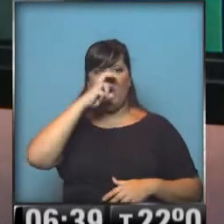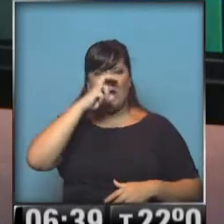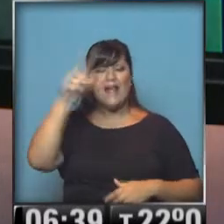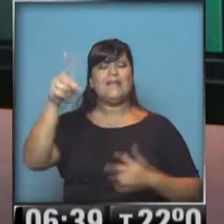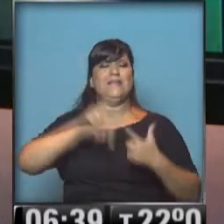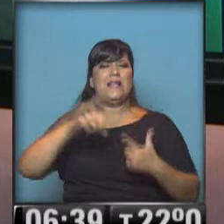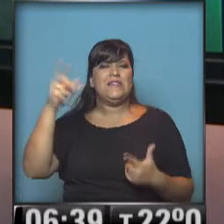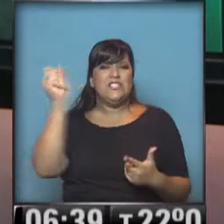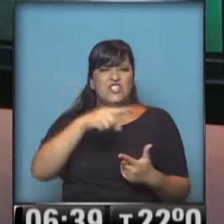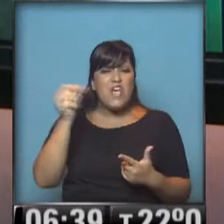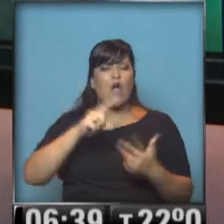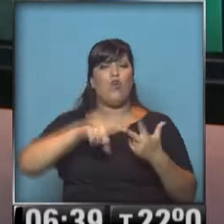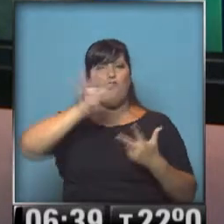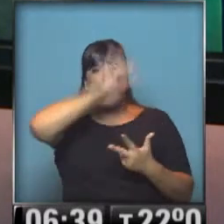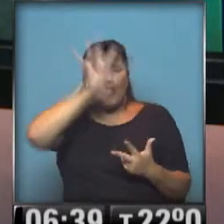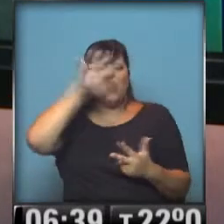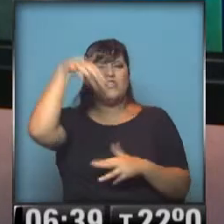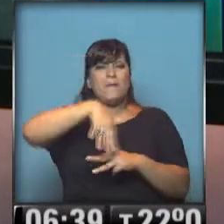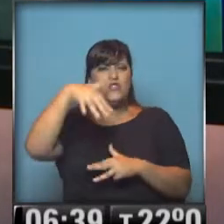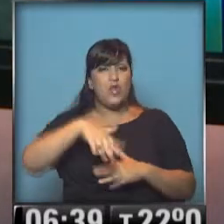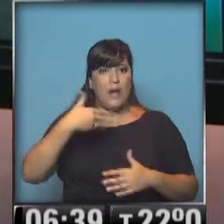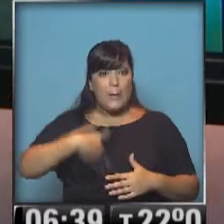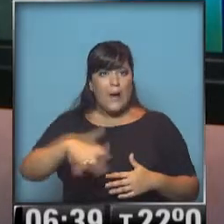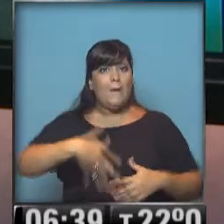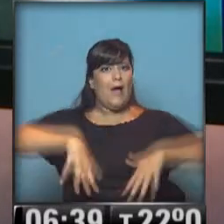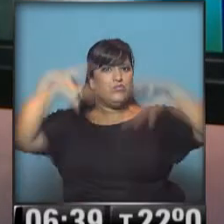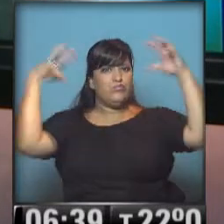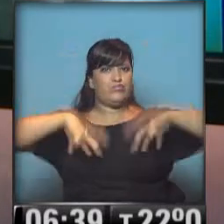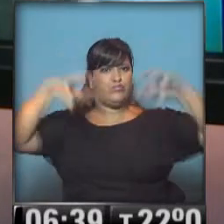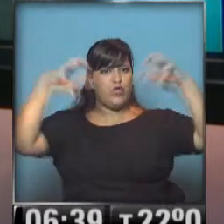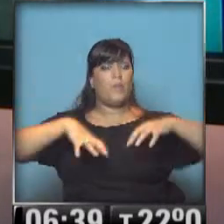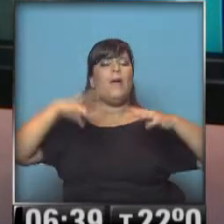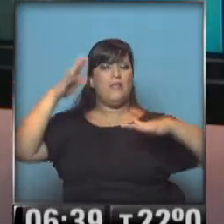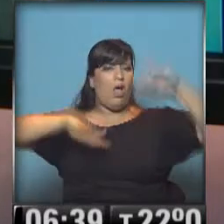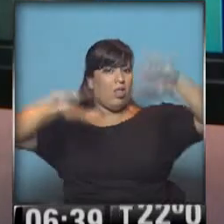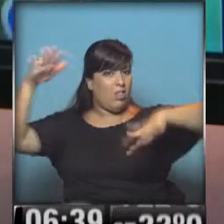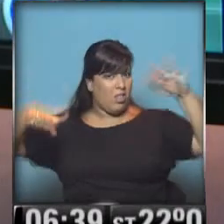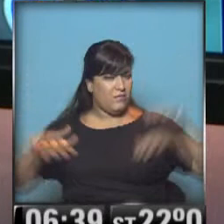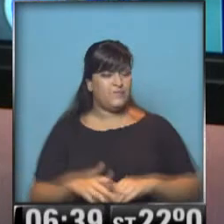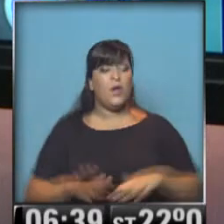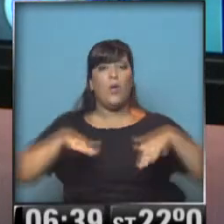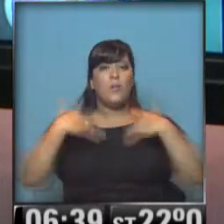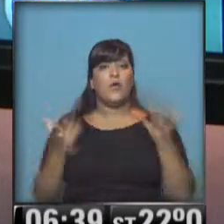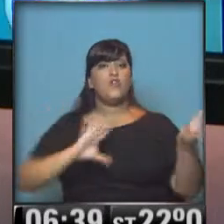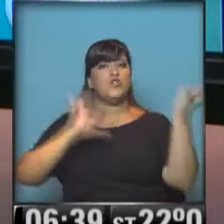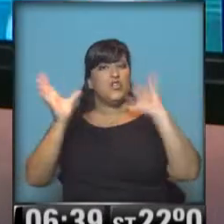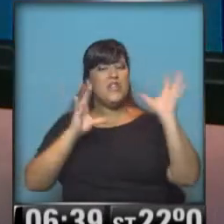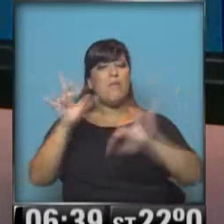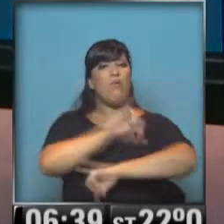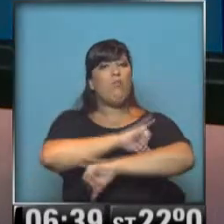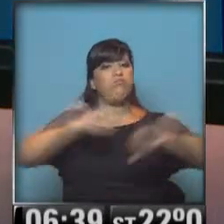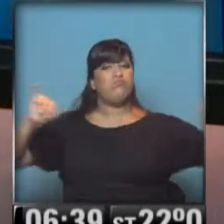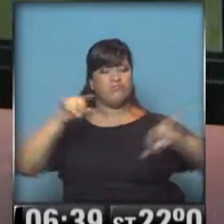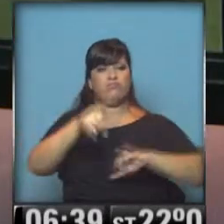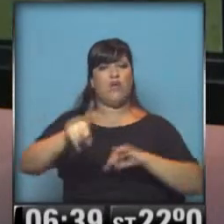Chaco, Formosa y Misiones en las próximas horas van a tener tormentas de variada intensidad. Por lo tanto, el pronóstico nos está indicando en